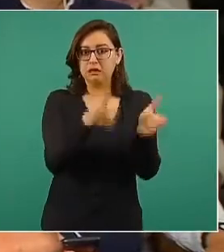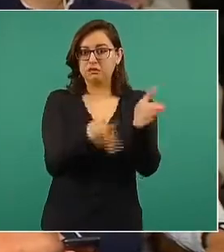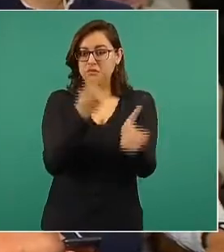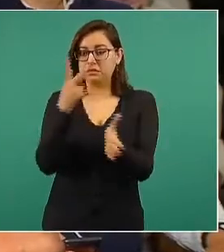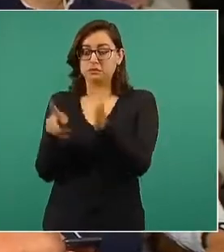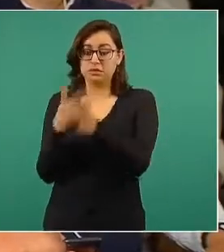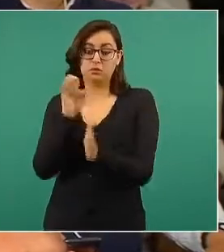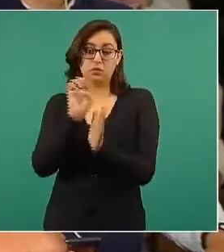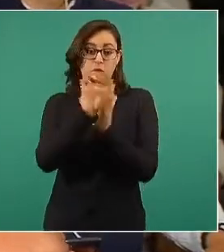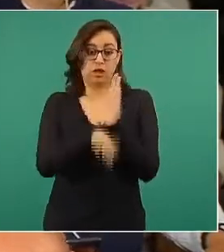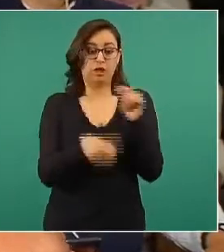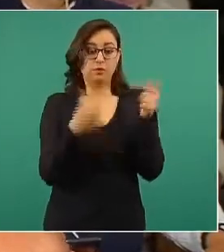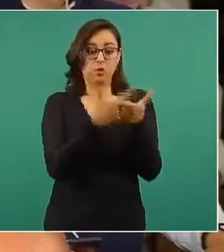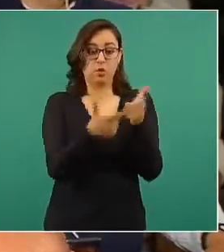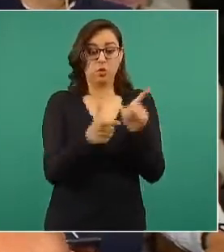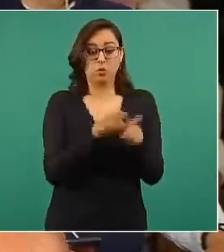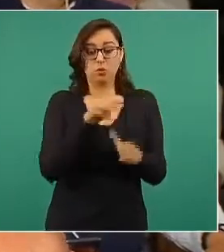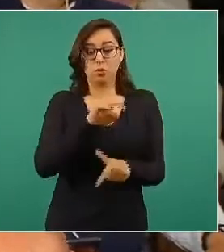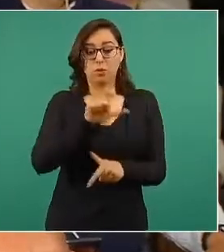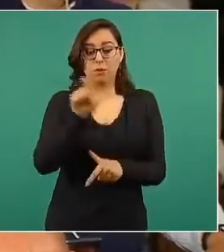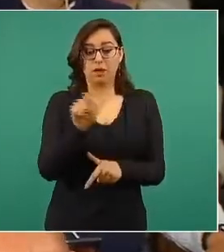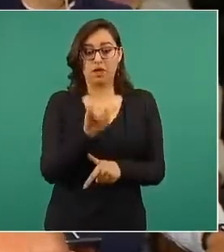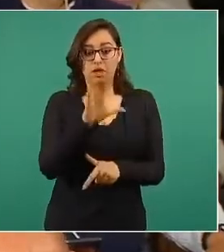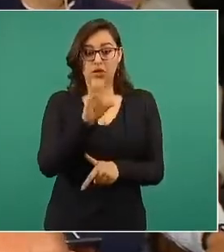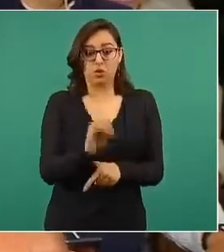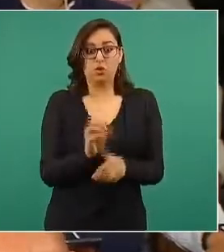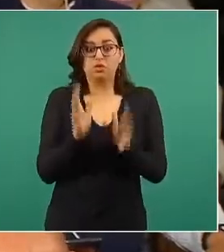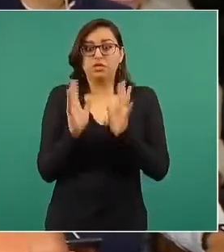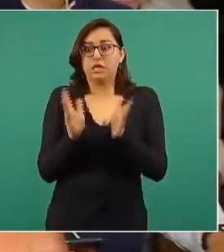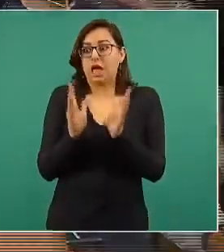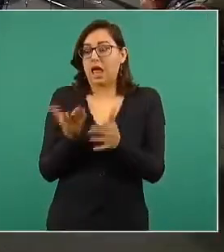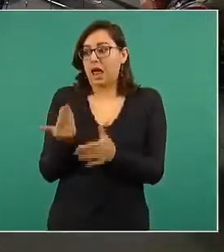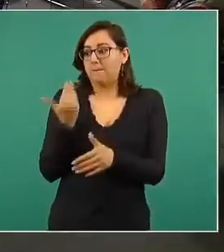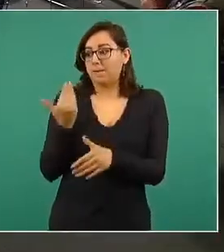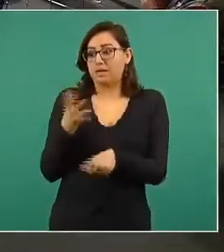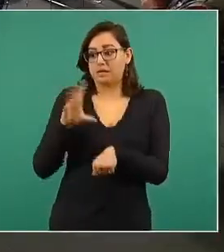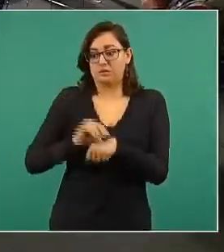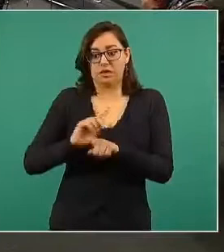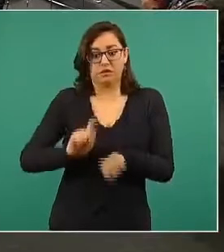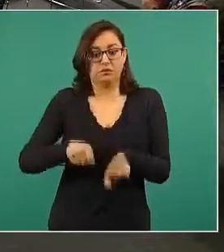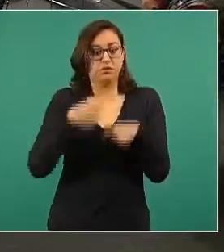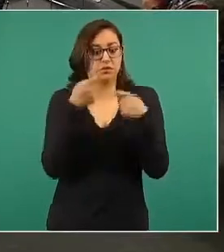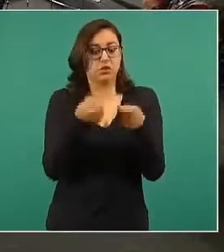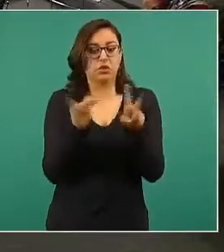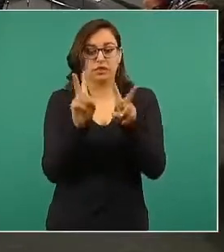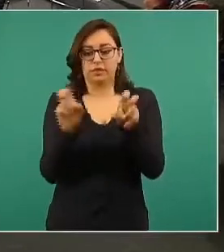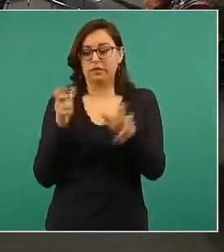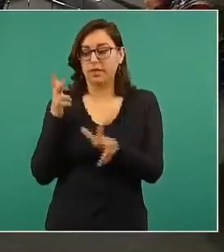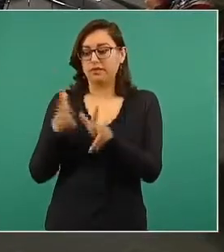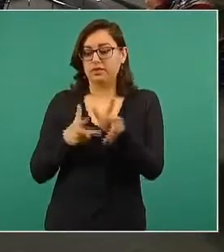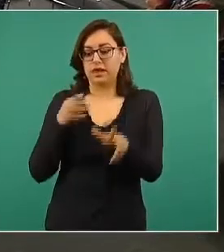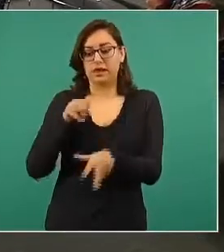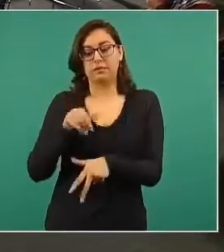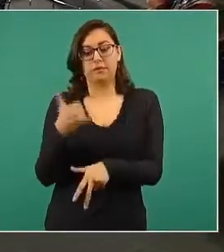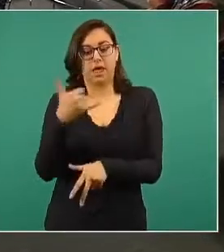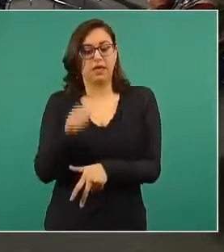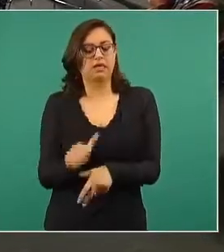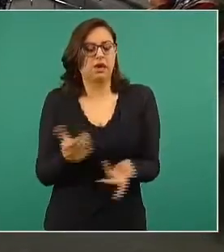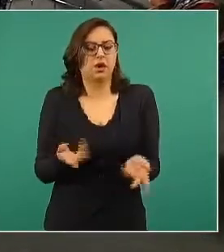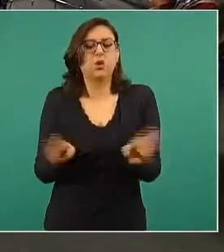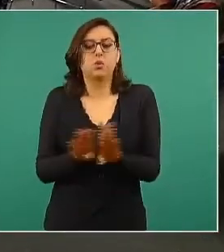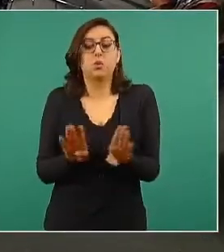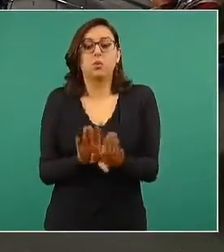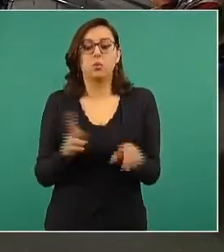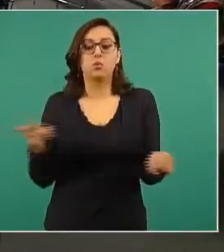Grupo México, al cual le dieron incluso ya una concesión también para el tema del Tren Maya. Preguntarle este tipo de situaciones, ¿cómo se van a atender,